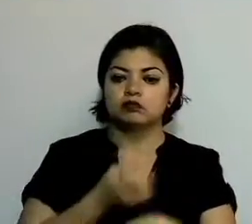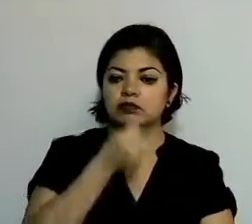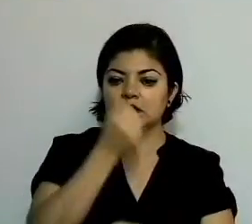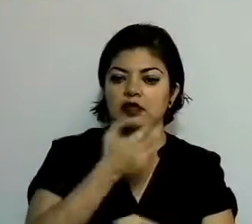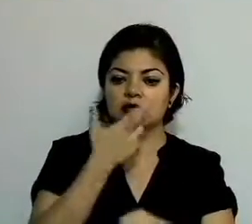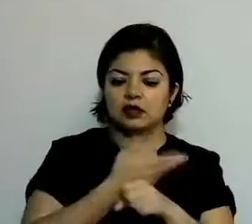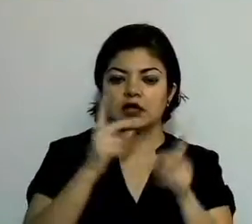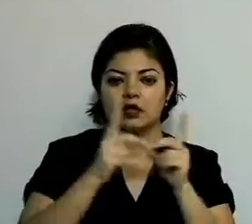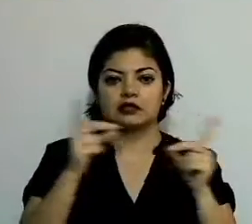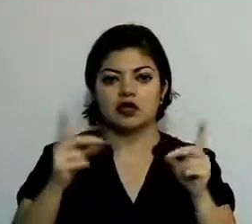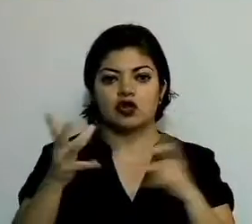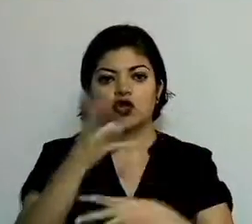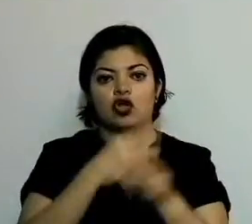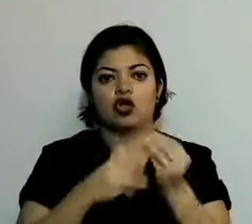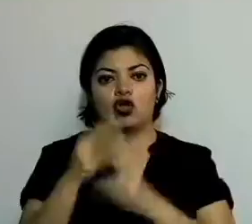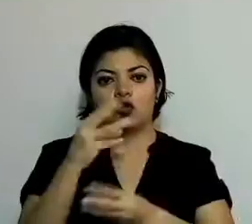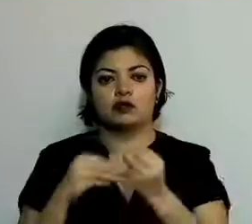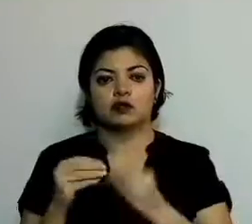Desarrollo Económico.